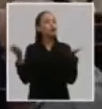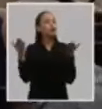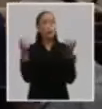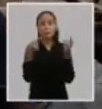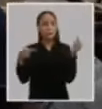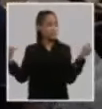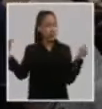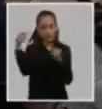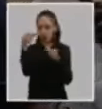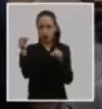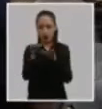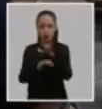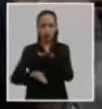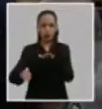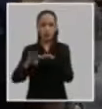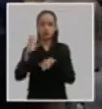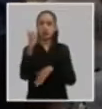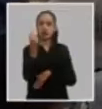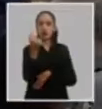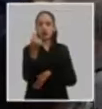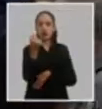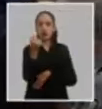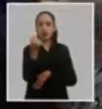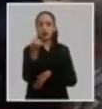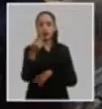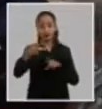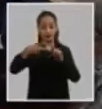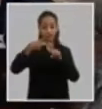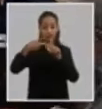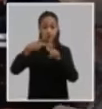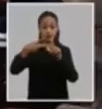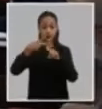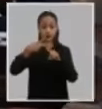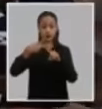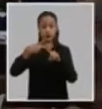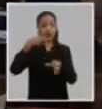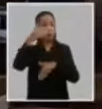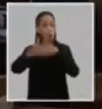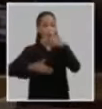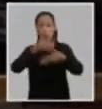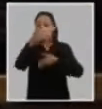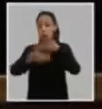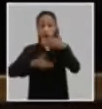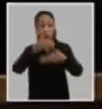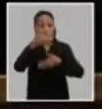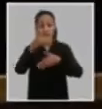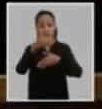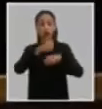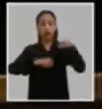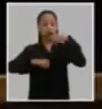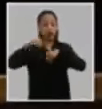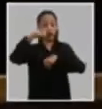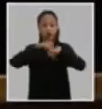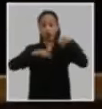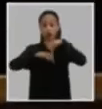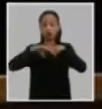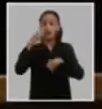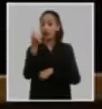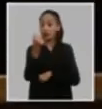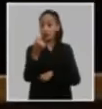principal de la economía avanzar en la solución de los problemas estructurales de la economía en particular